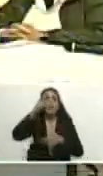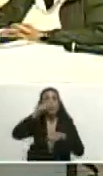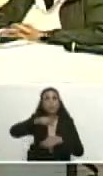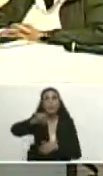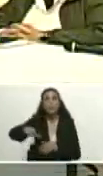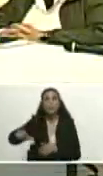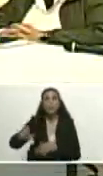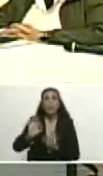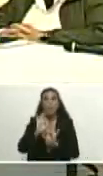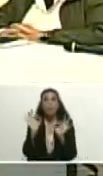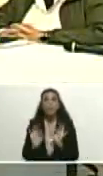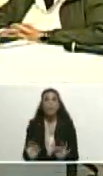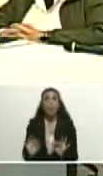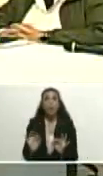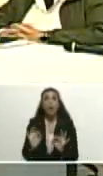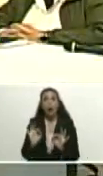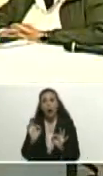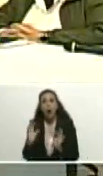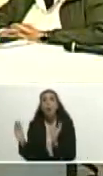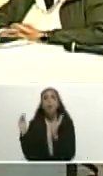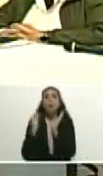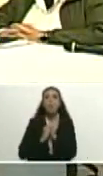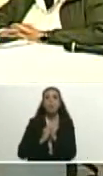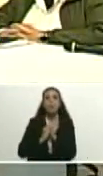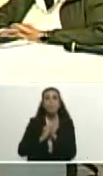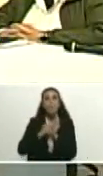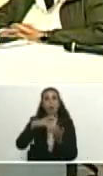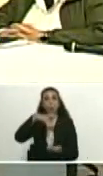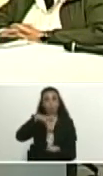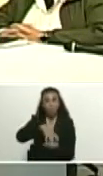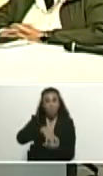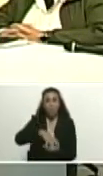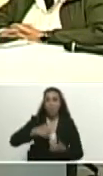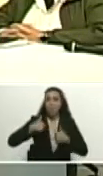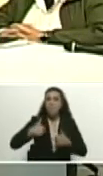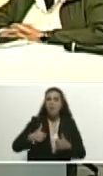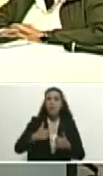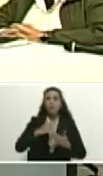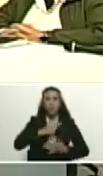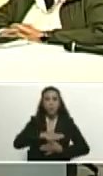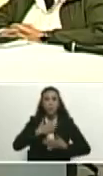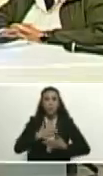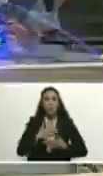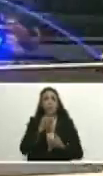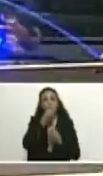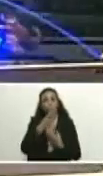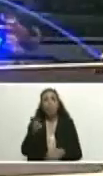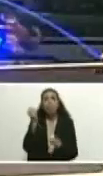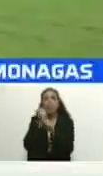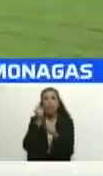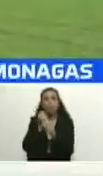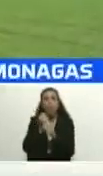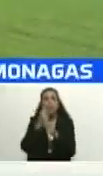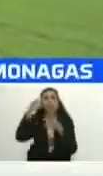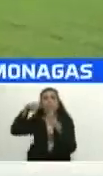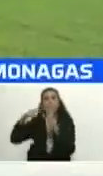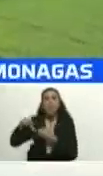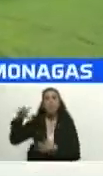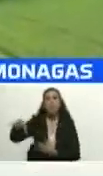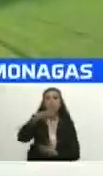construir y reconstruir el estado de bienestar social buena jornada muy buena jornada